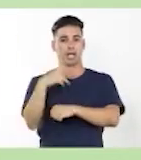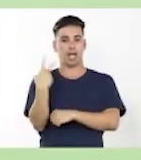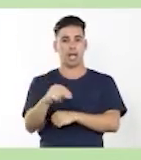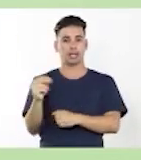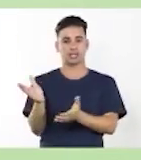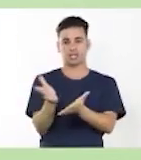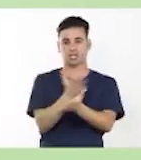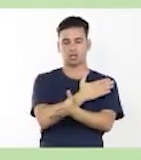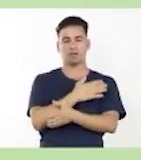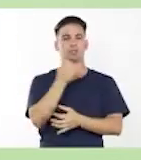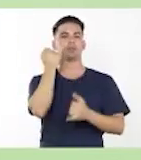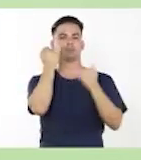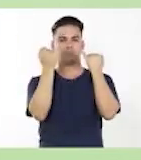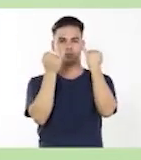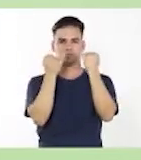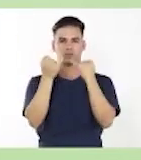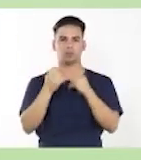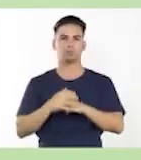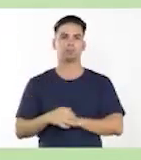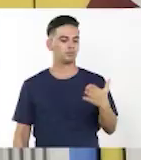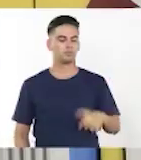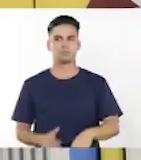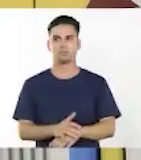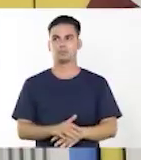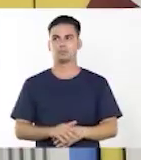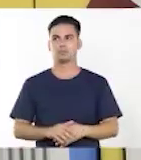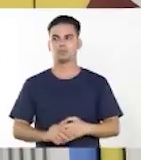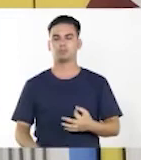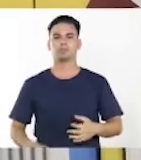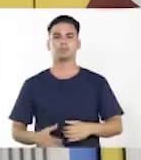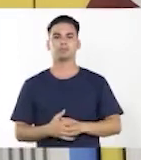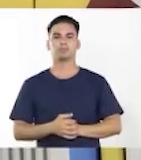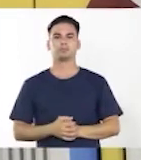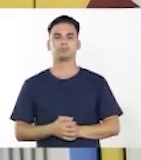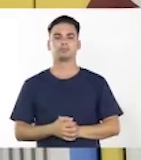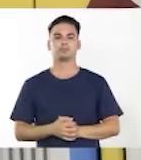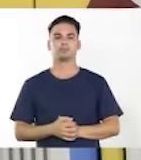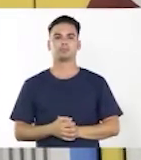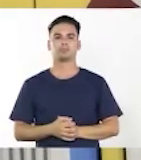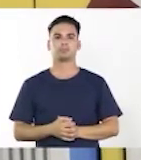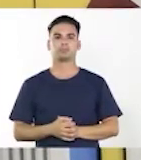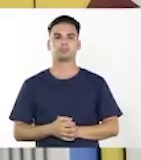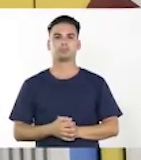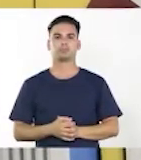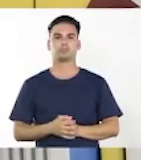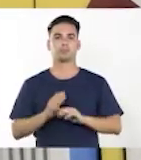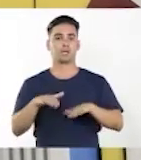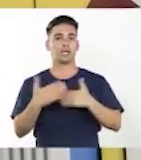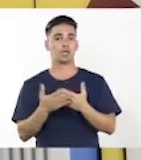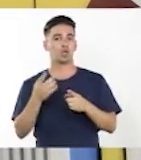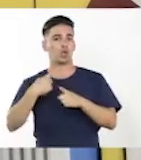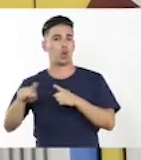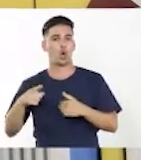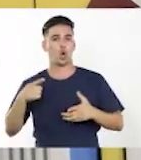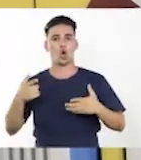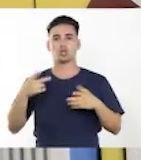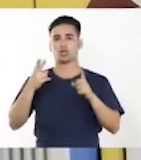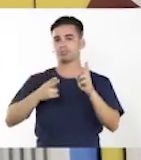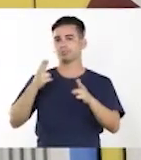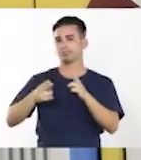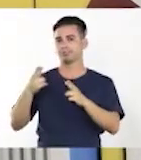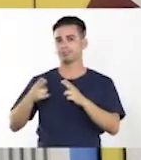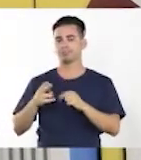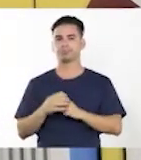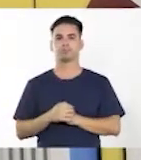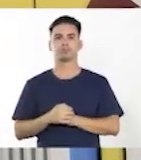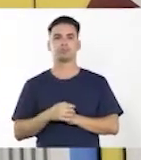-esclavistas se identificó. Seguimos entonces con otras actividades. En la última estrofa de la